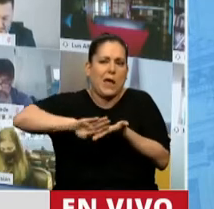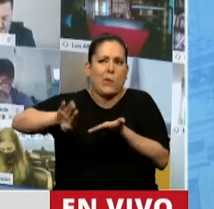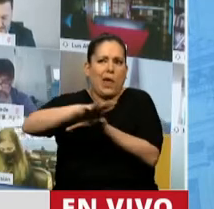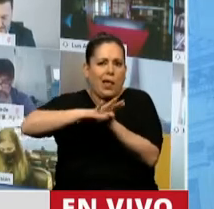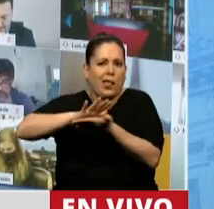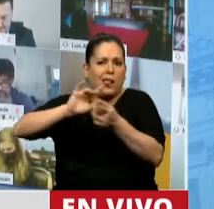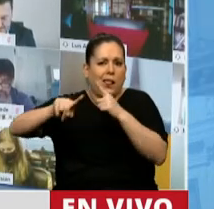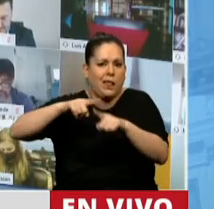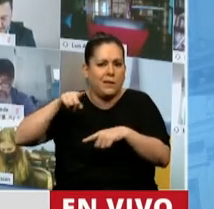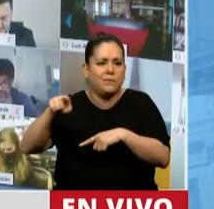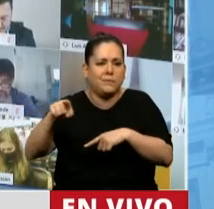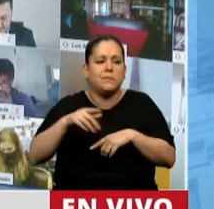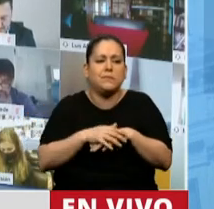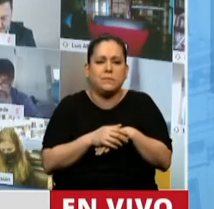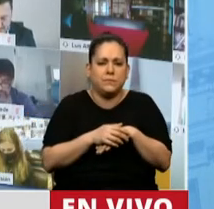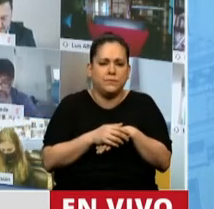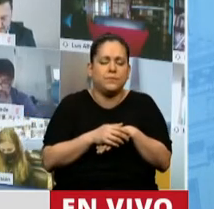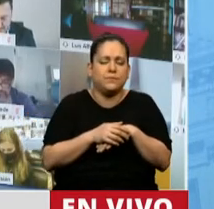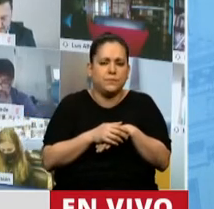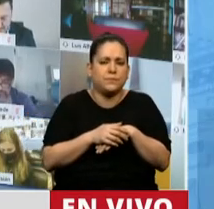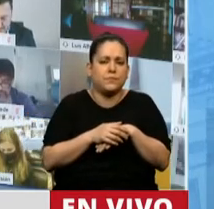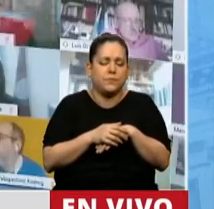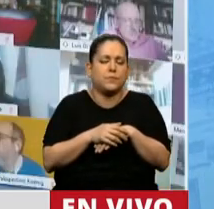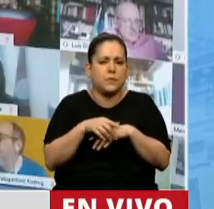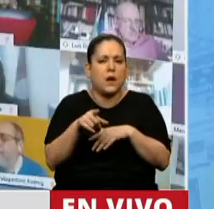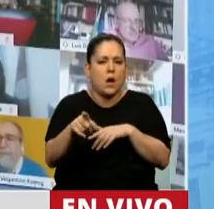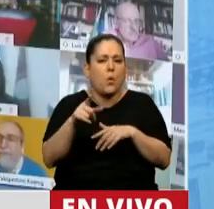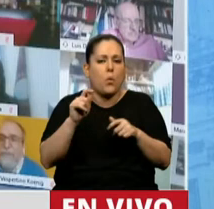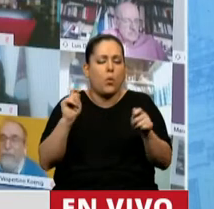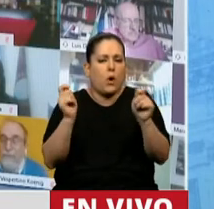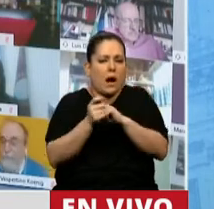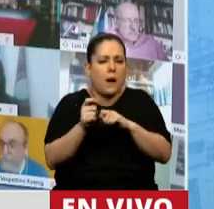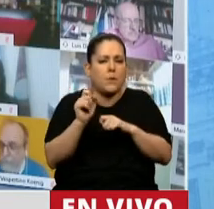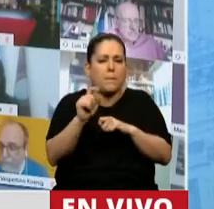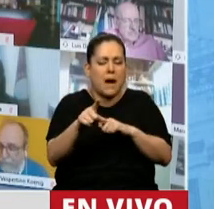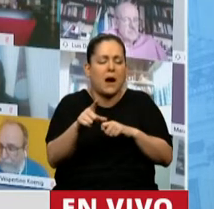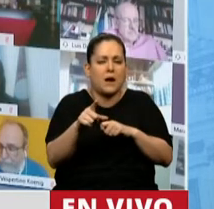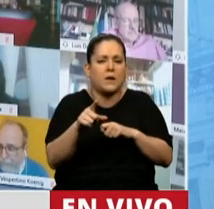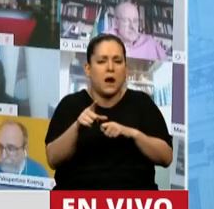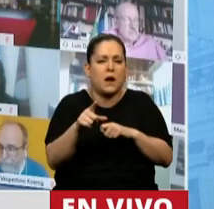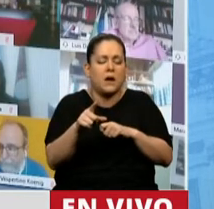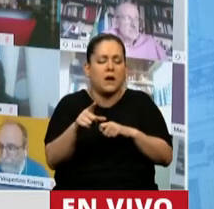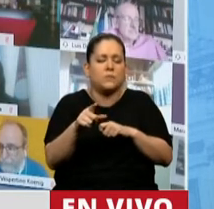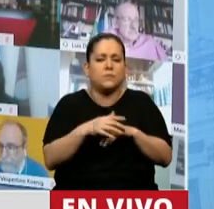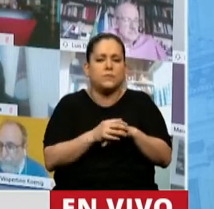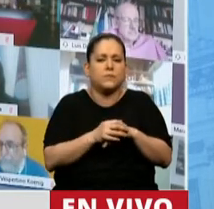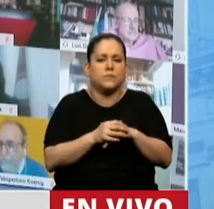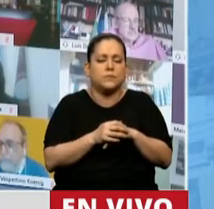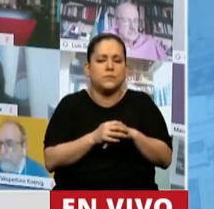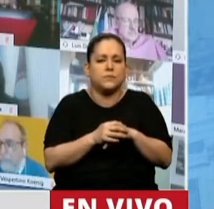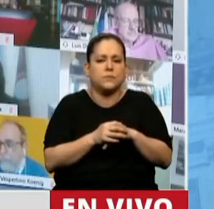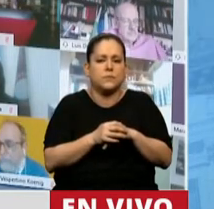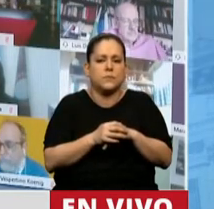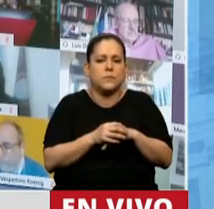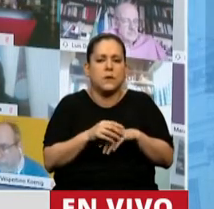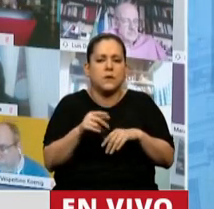sino una operación propagandística, una operación de prensa para ocultar en definitiva la verdadera finalidad,